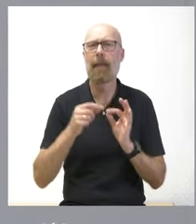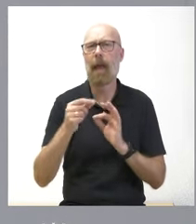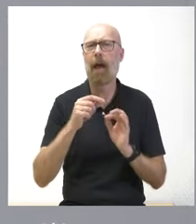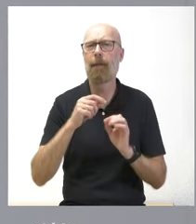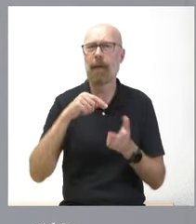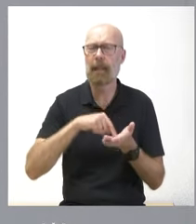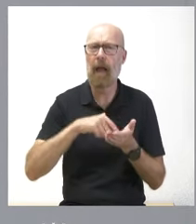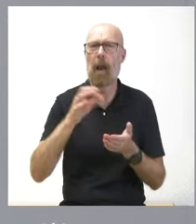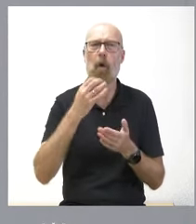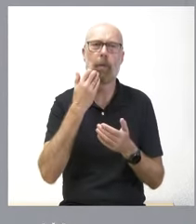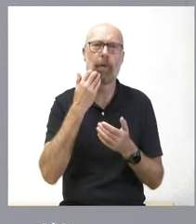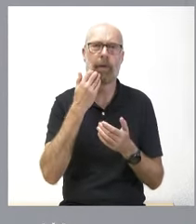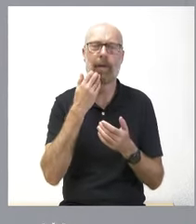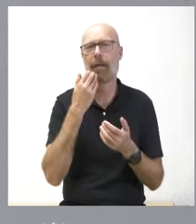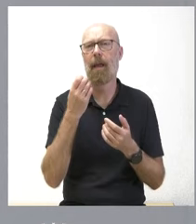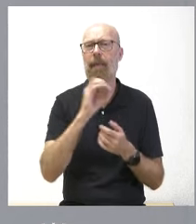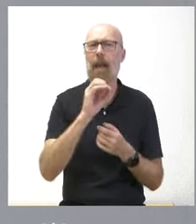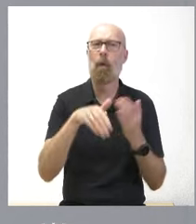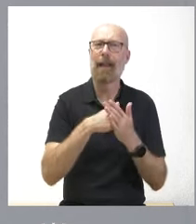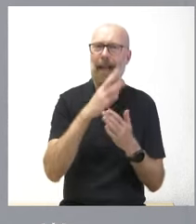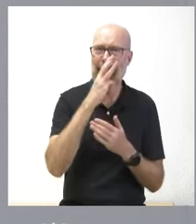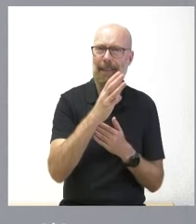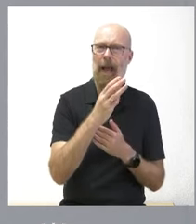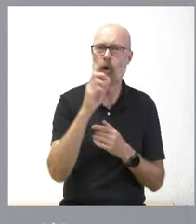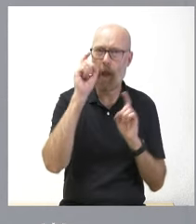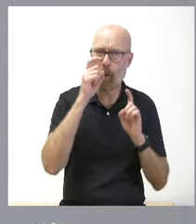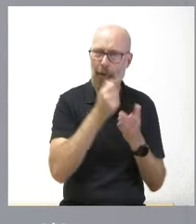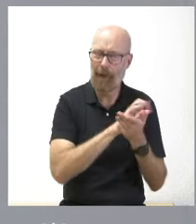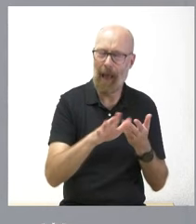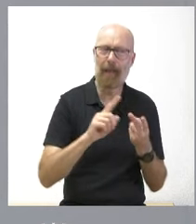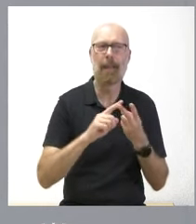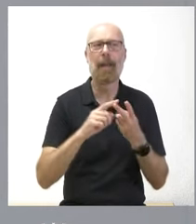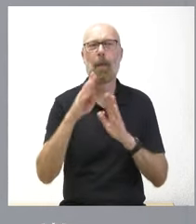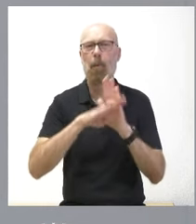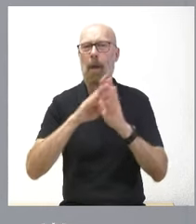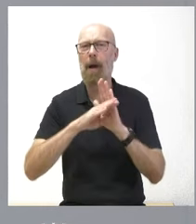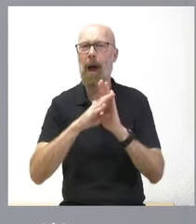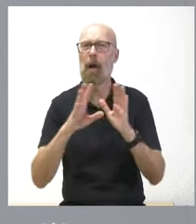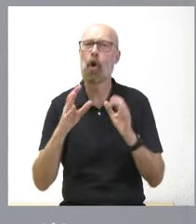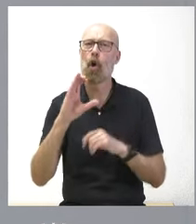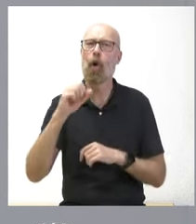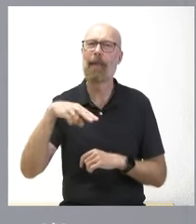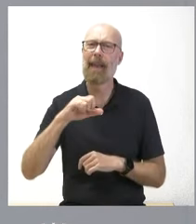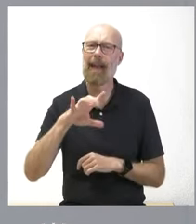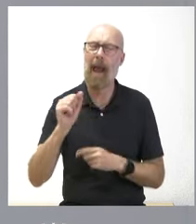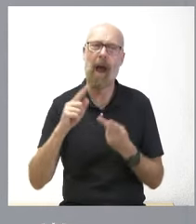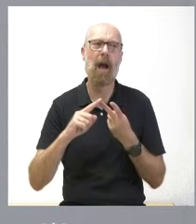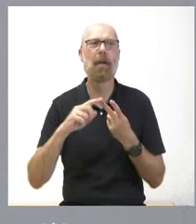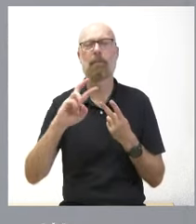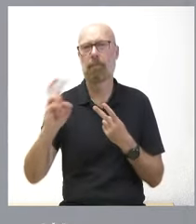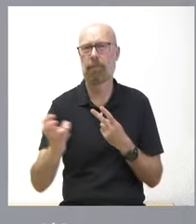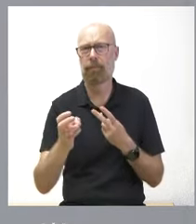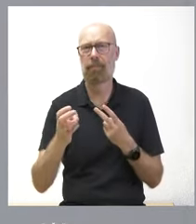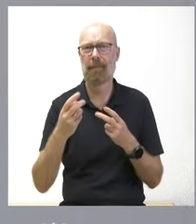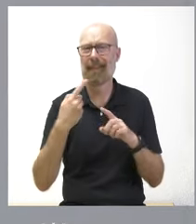educación de cero a tres años todos los programas concilia y decrecemos todos los instrumentos lógicamente vinculados a las